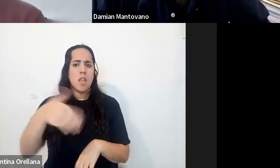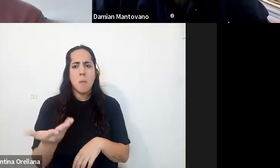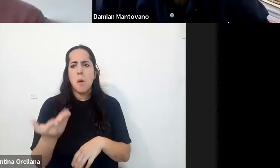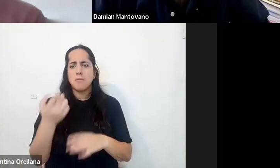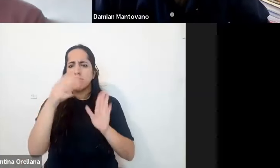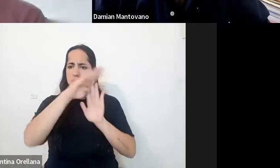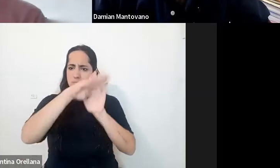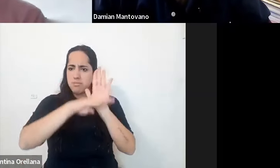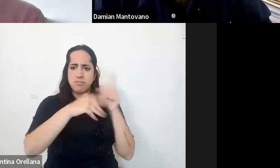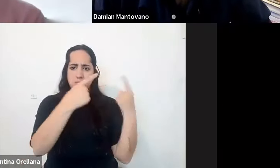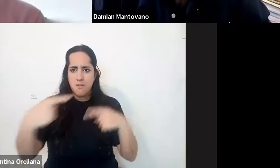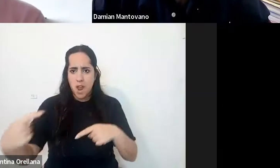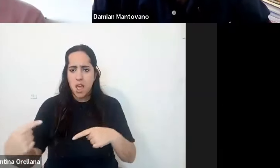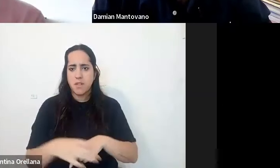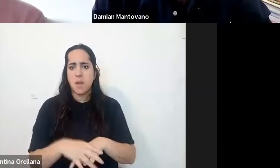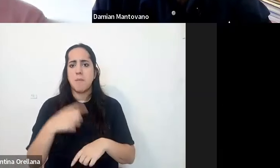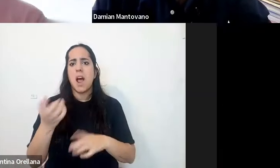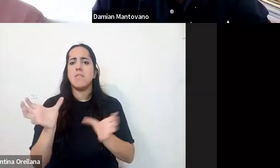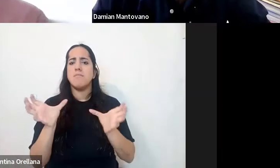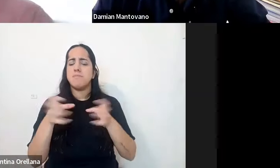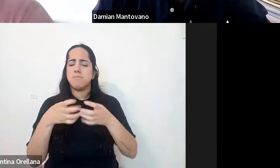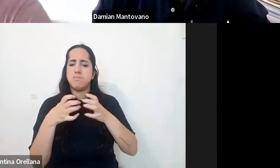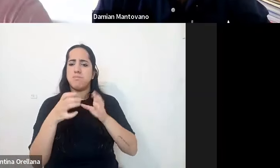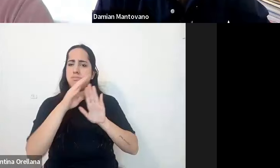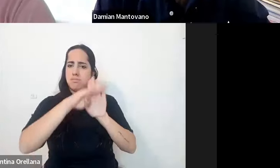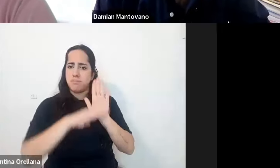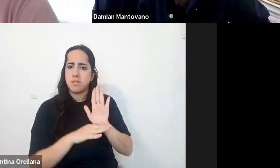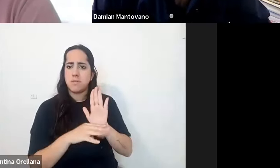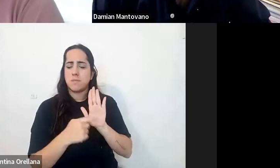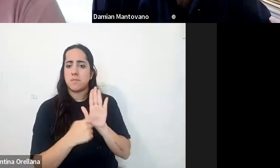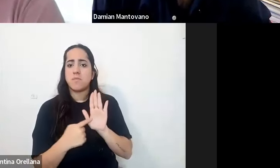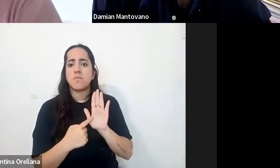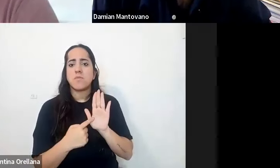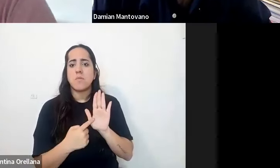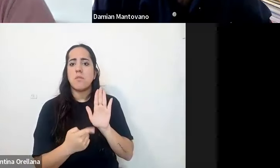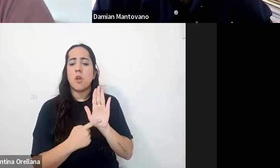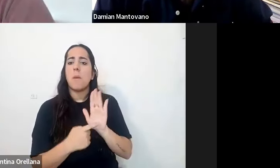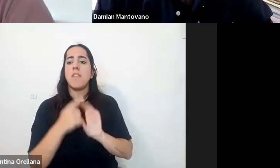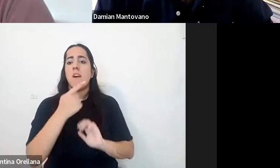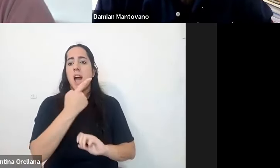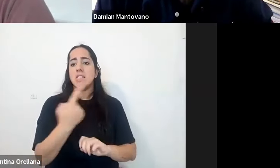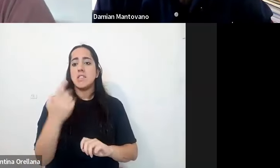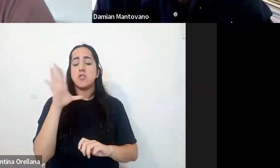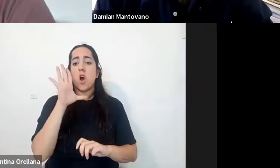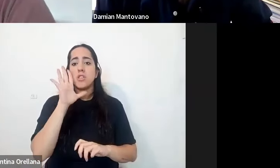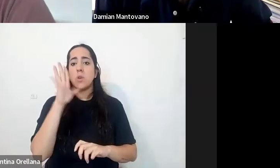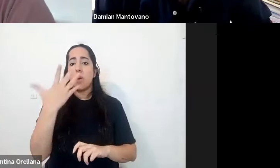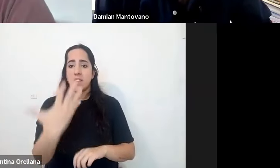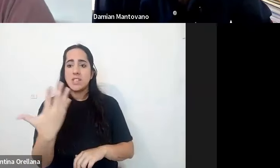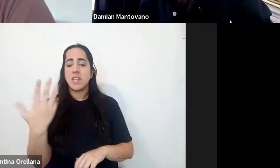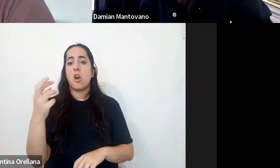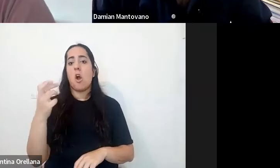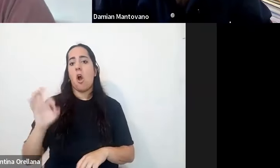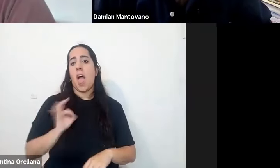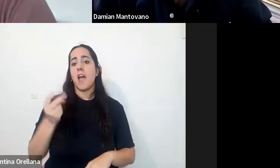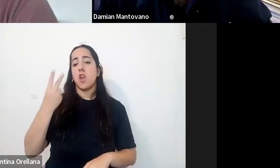que ayudan a organizar la modalidad nosotros tenemos la normativa 155 del 2011 que también